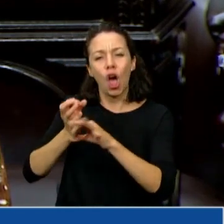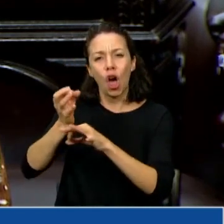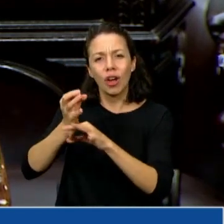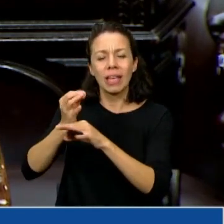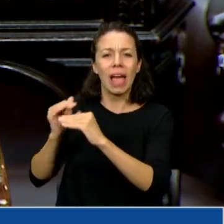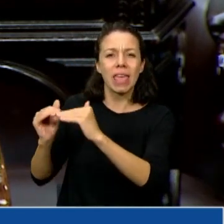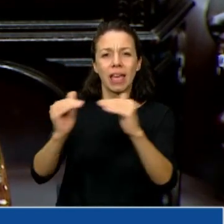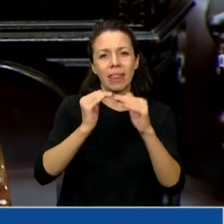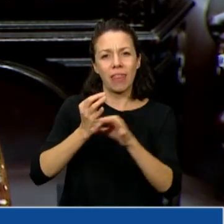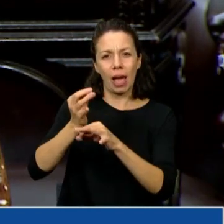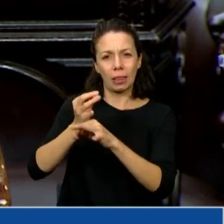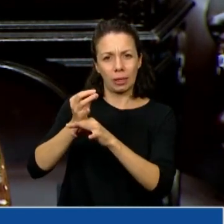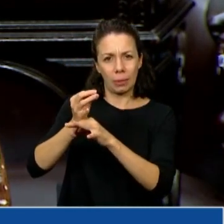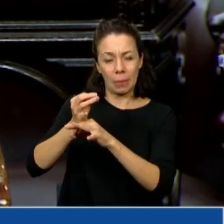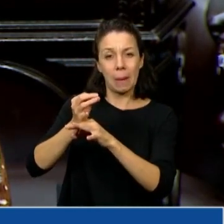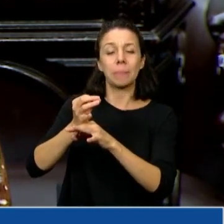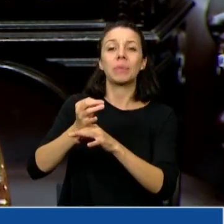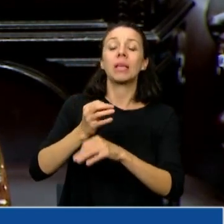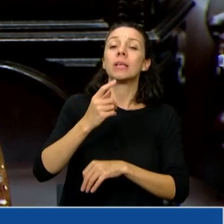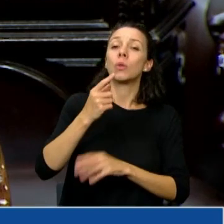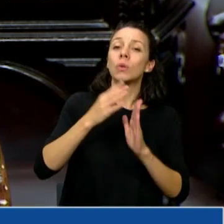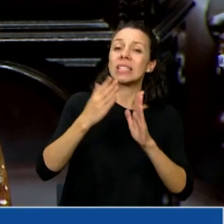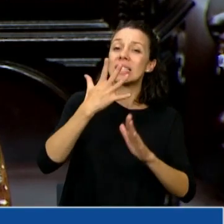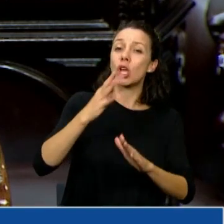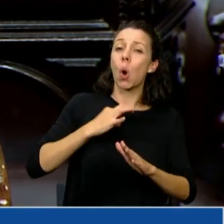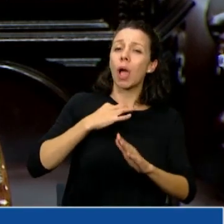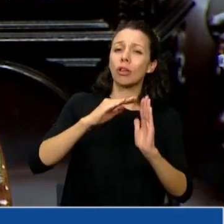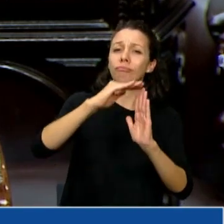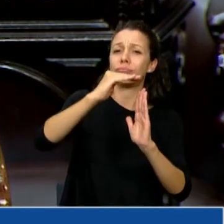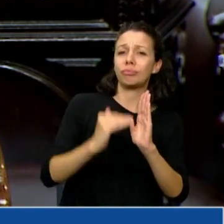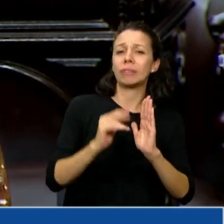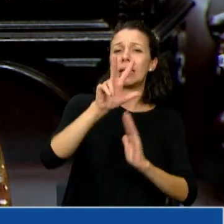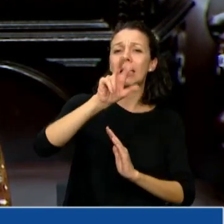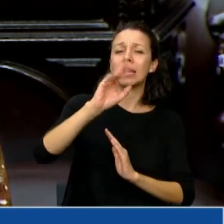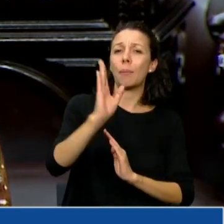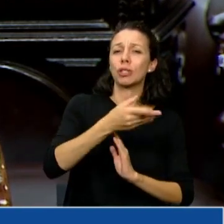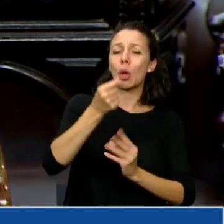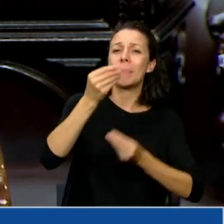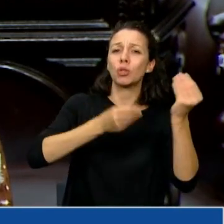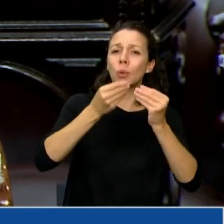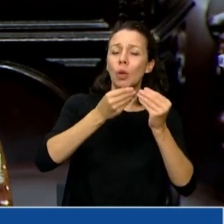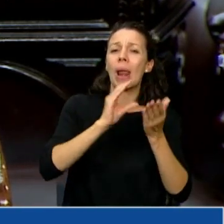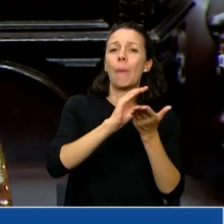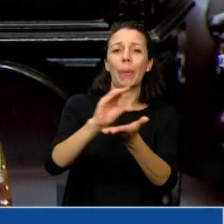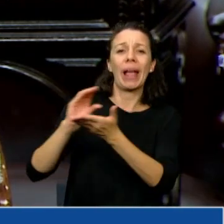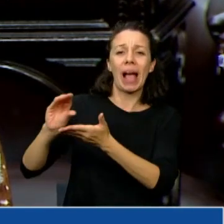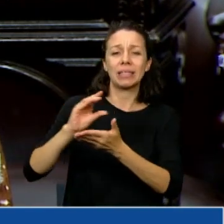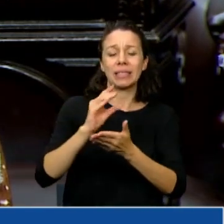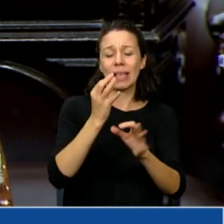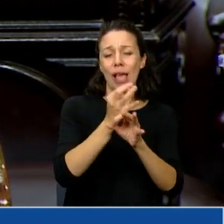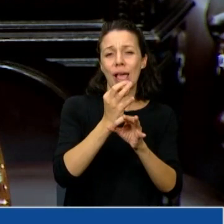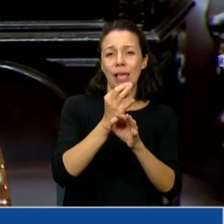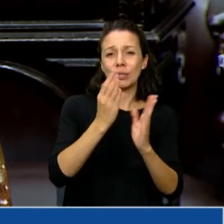En 5 años, se redujo en un 30% el presupuesto de becas estudiantiles. ¿Y saben qué?